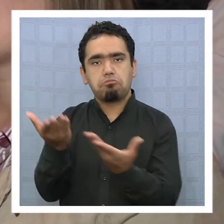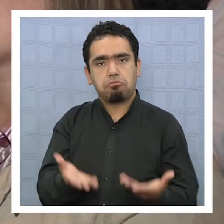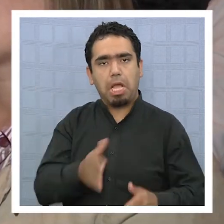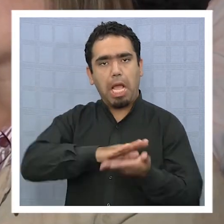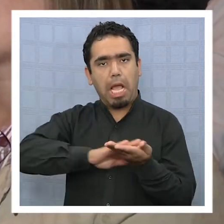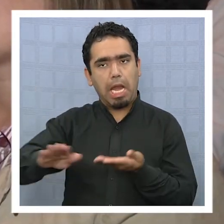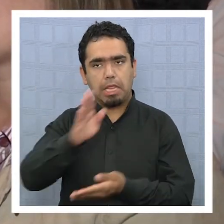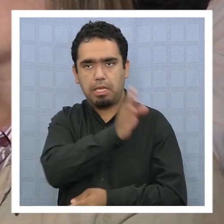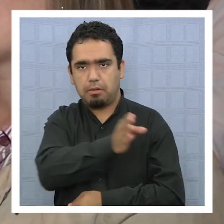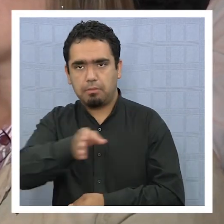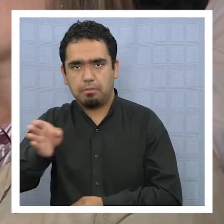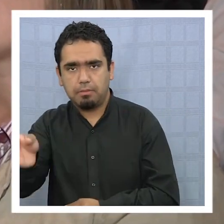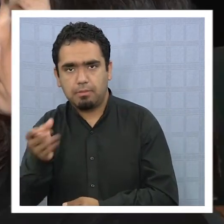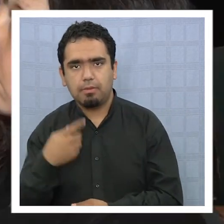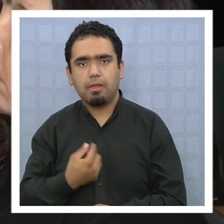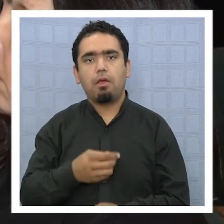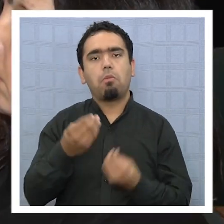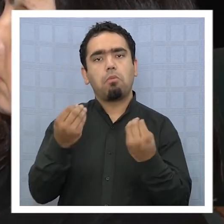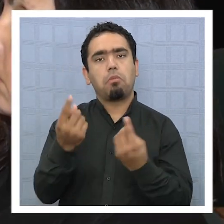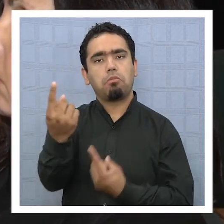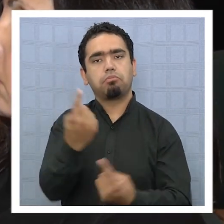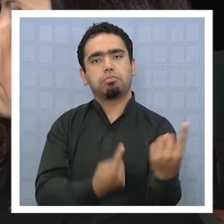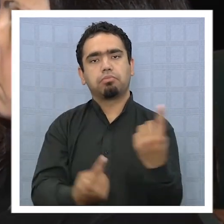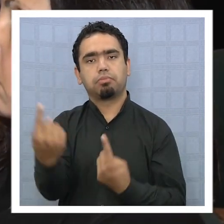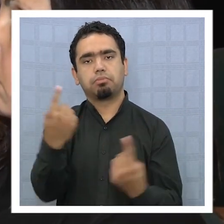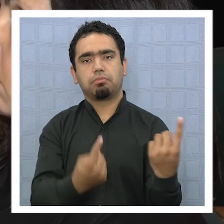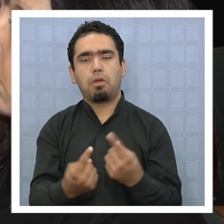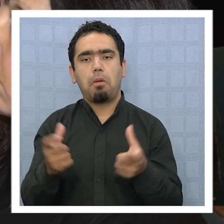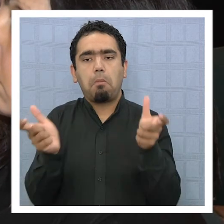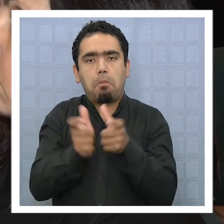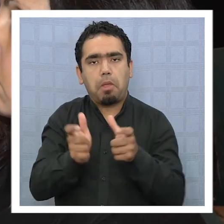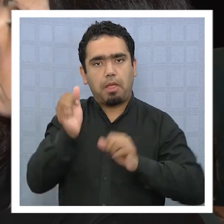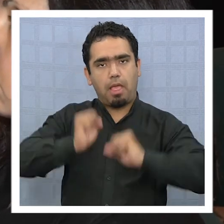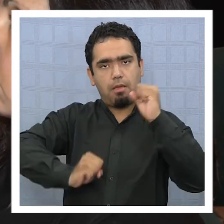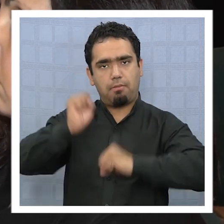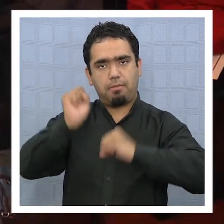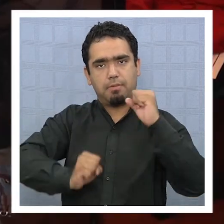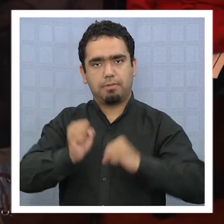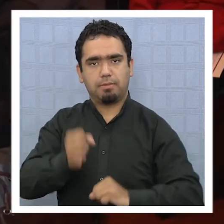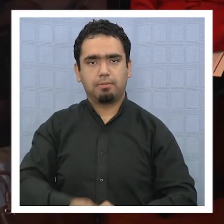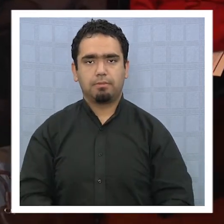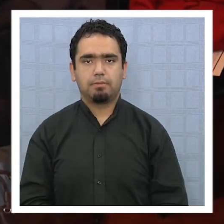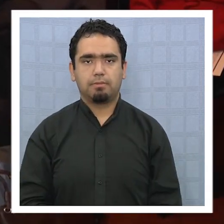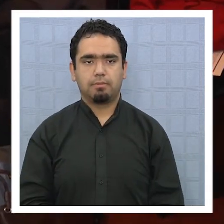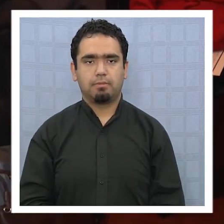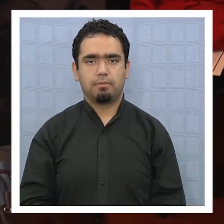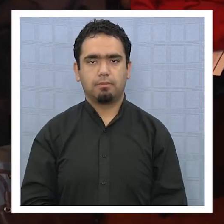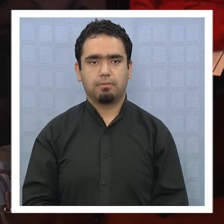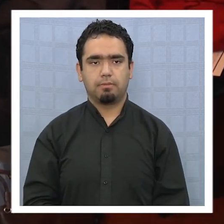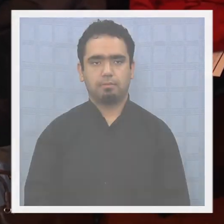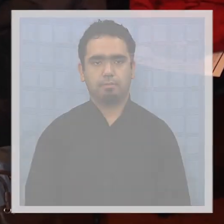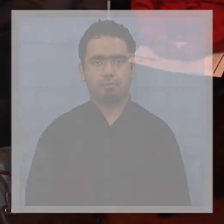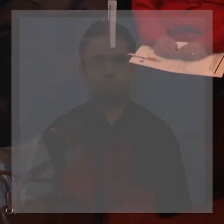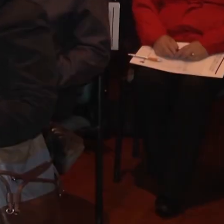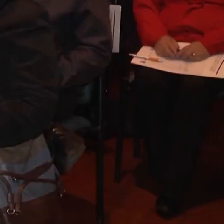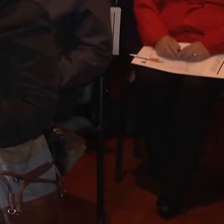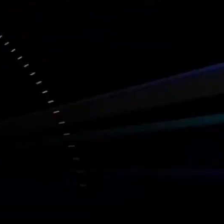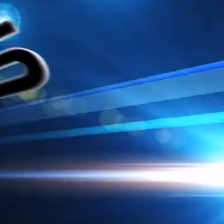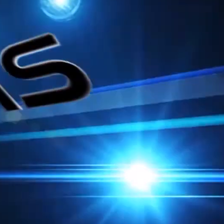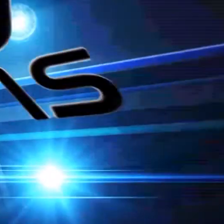de pequeños emprendedores. El contrato de la relación laboral es que se propone sí, ¿cierto?